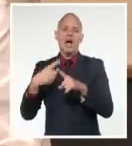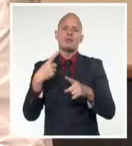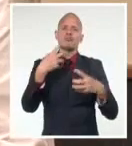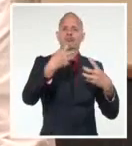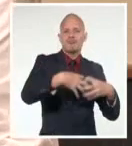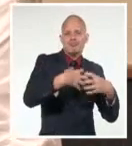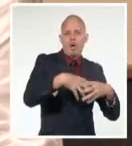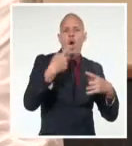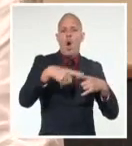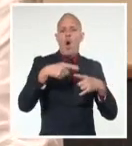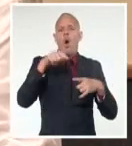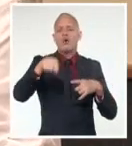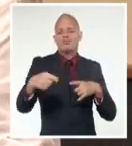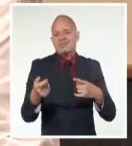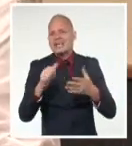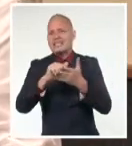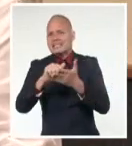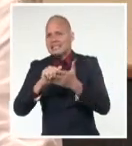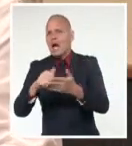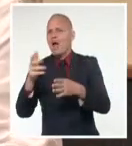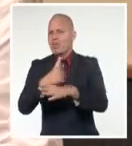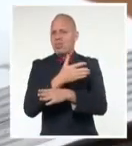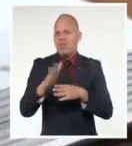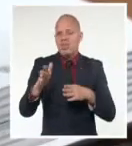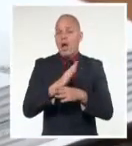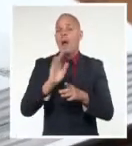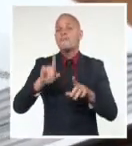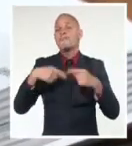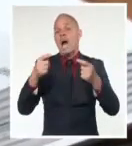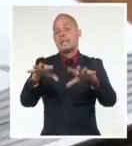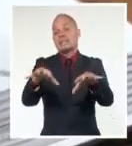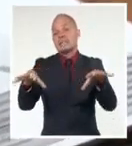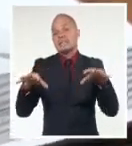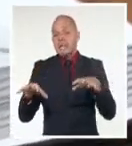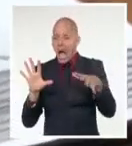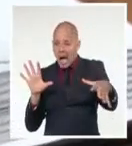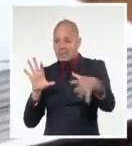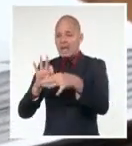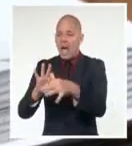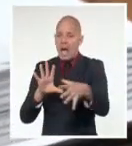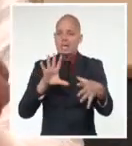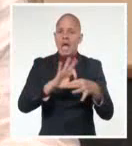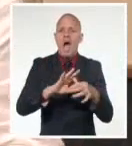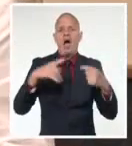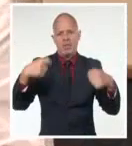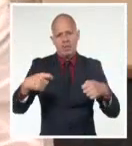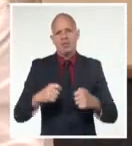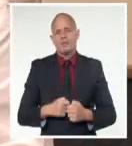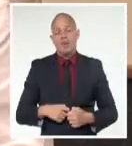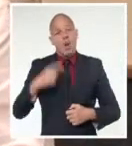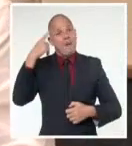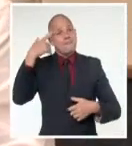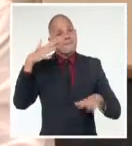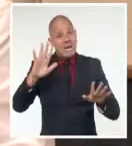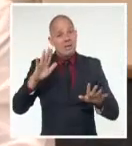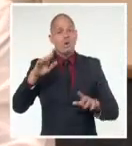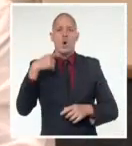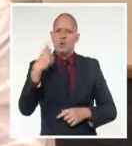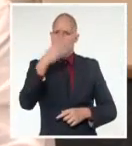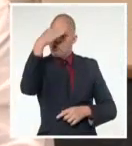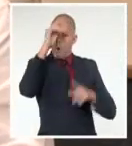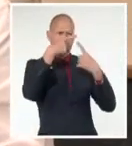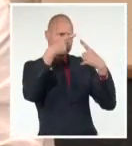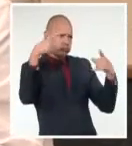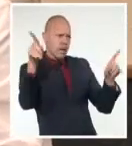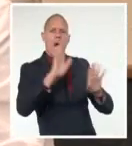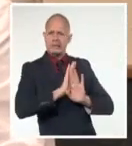administración pública y los territorios para la cooperación científica y la innovación. Yo creo que a nivel nacional hemos logrado un grupo de espacios